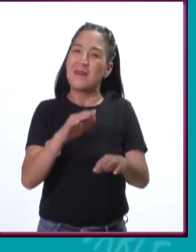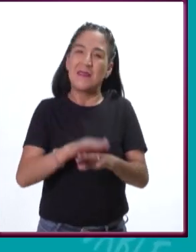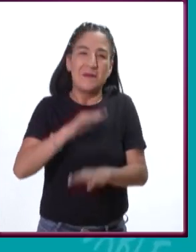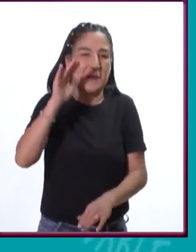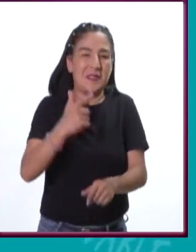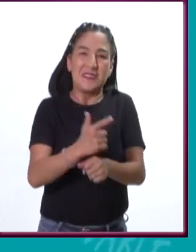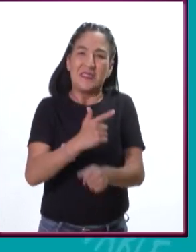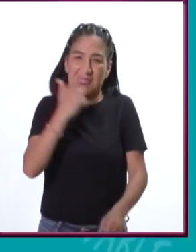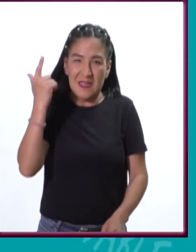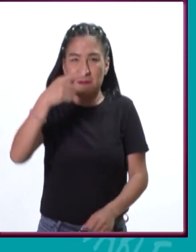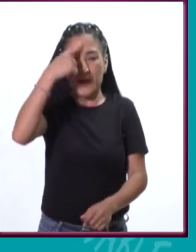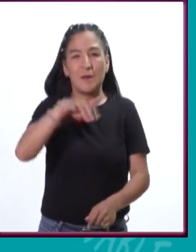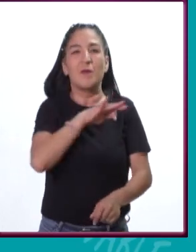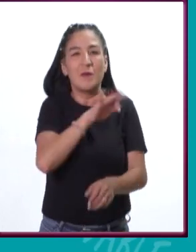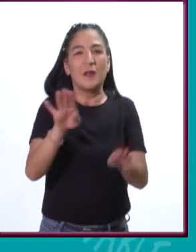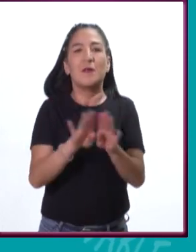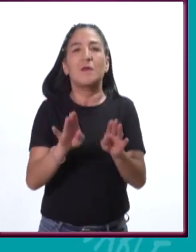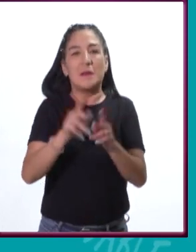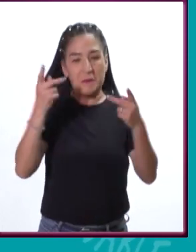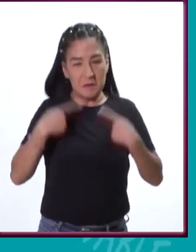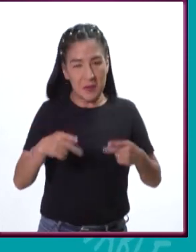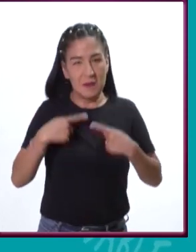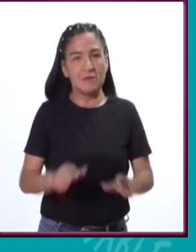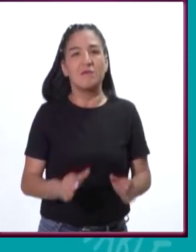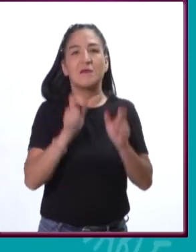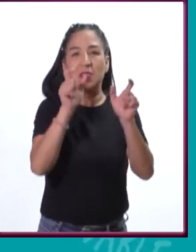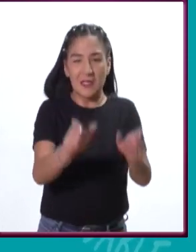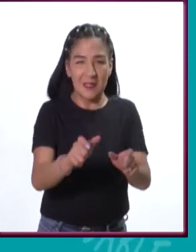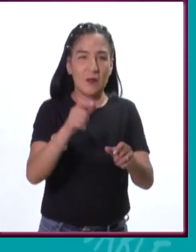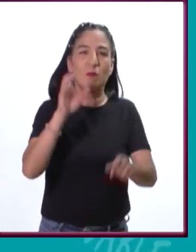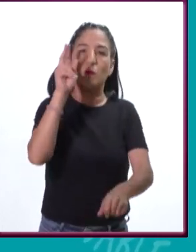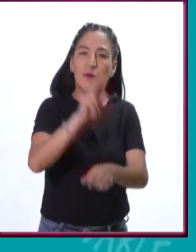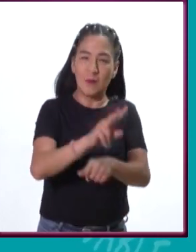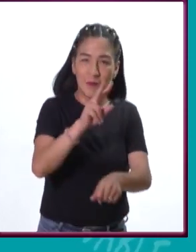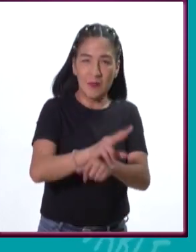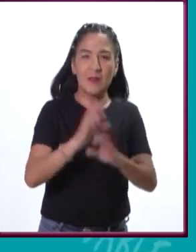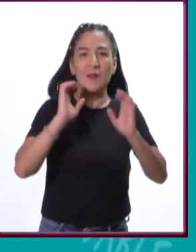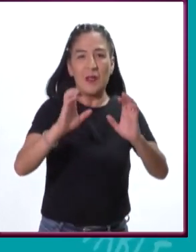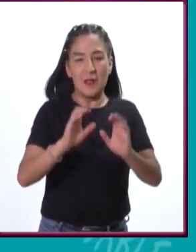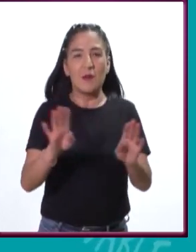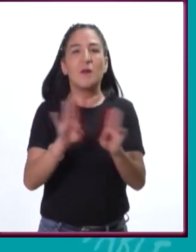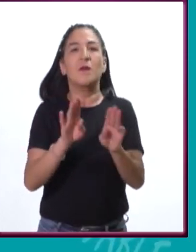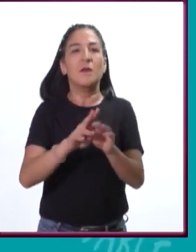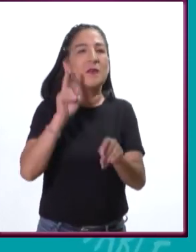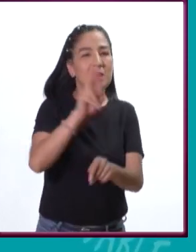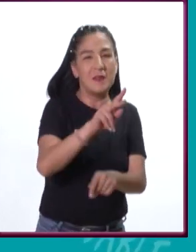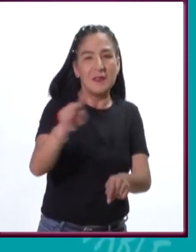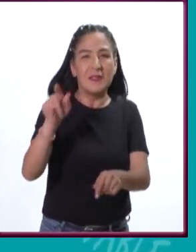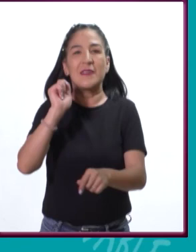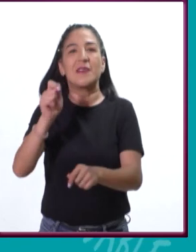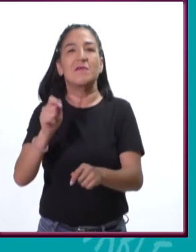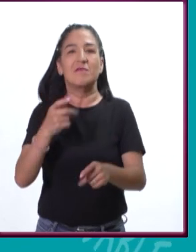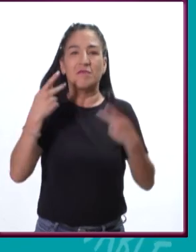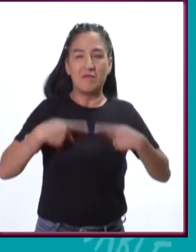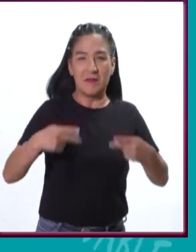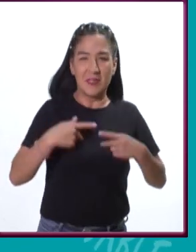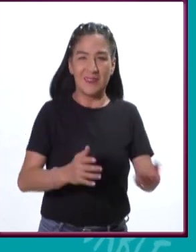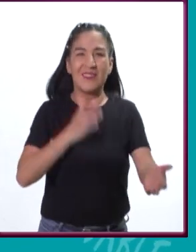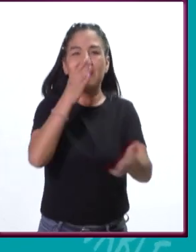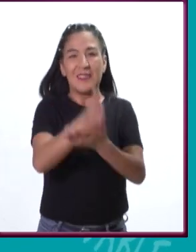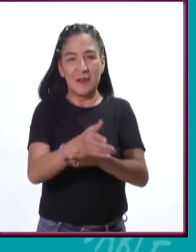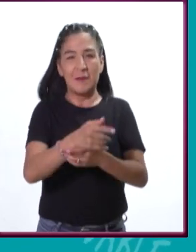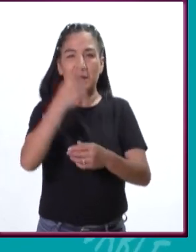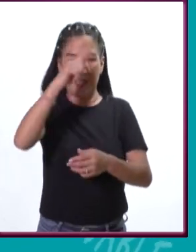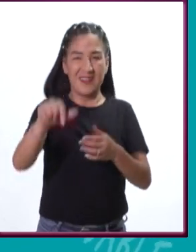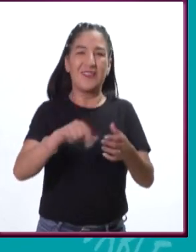Protegidas, ha tenido unas reducciones enormes de presupuesto, han tenido dificultades